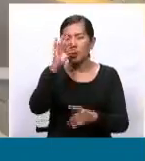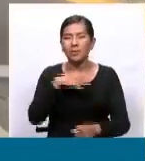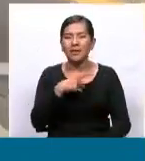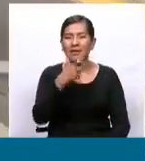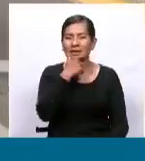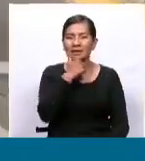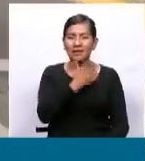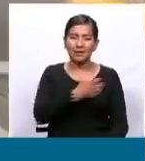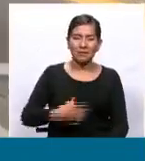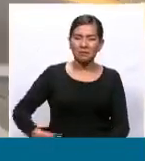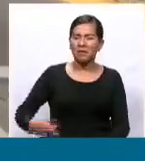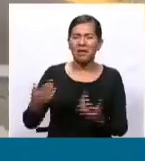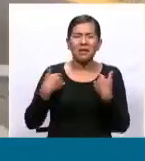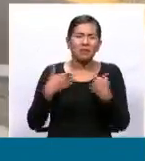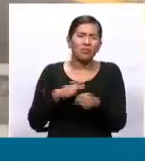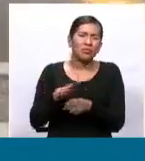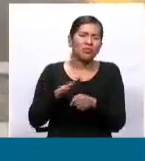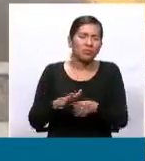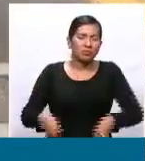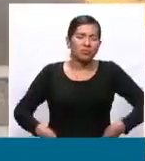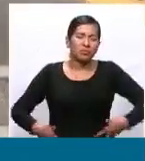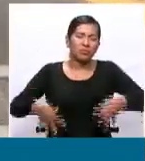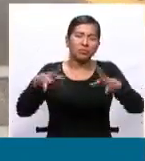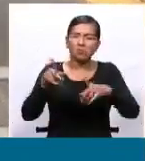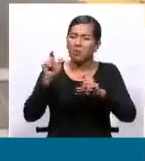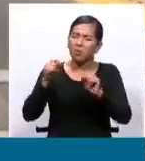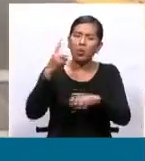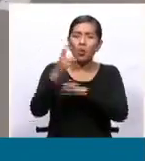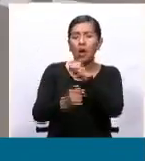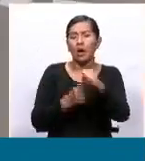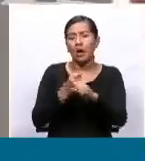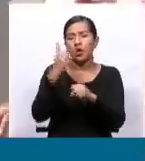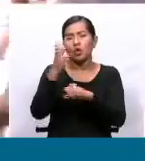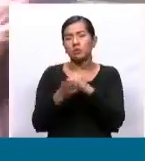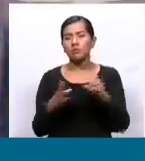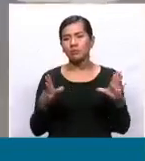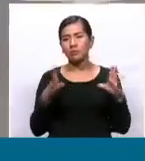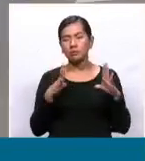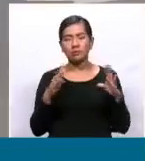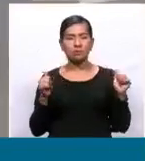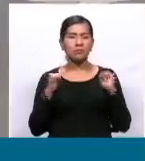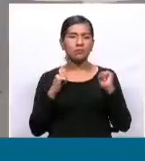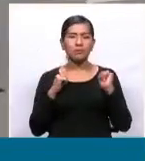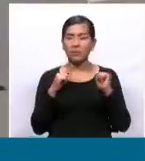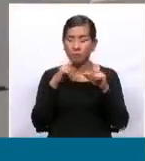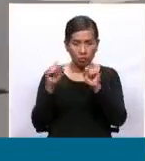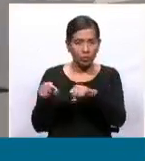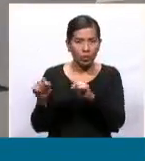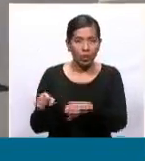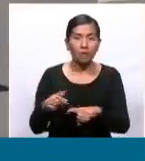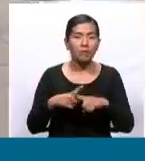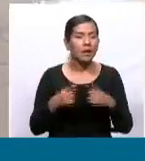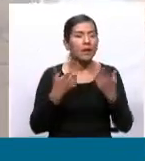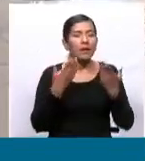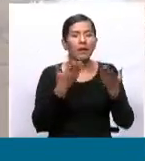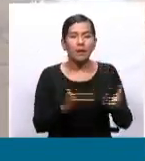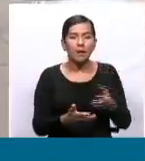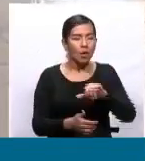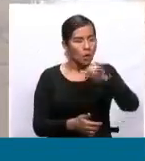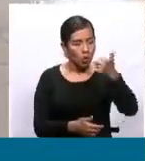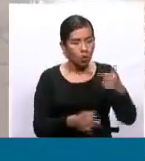de empresas, etc., etc., puede estar parado quizá un año, dos años, pero entendamos que hay población trabajadora,